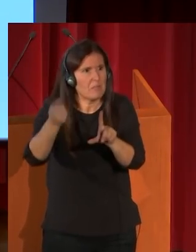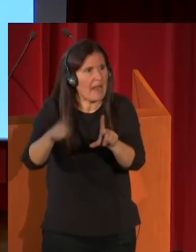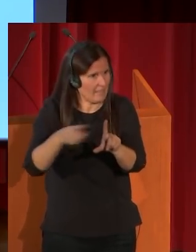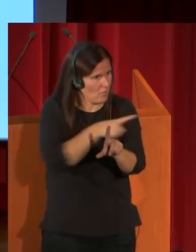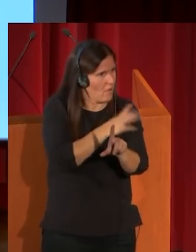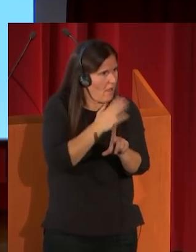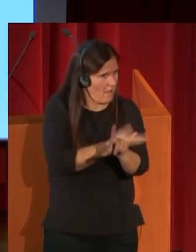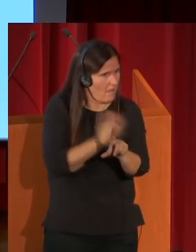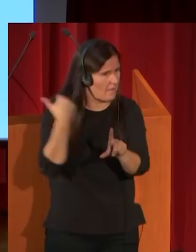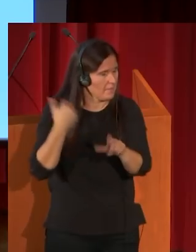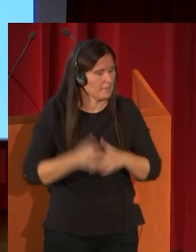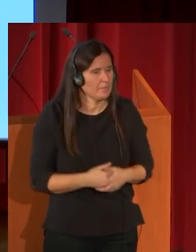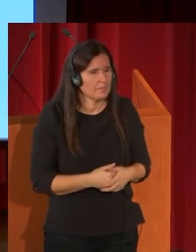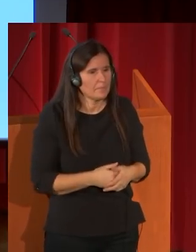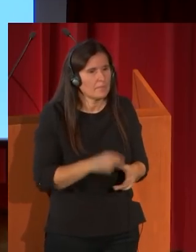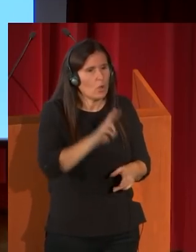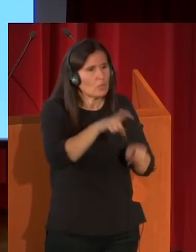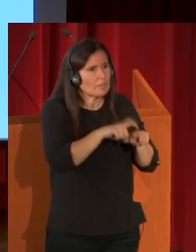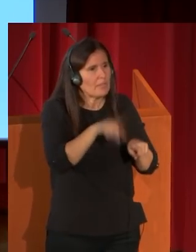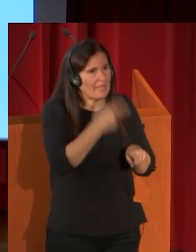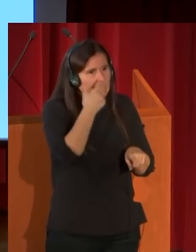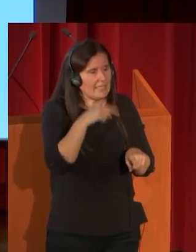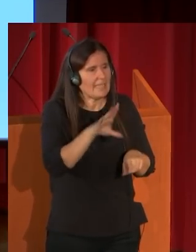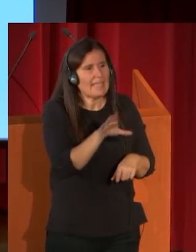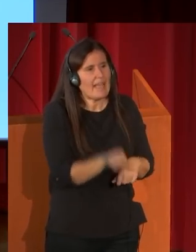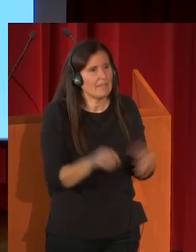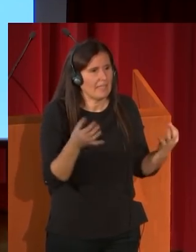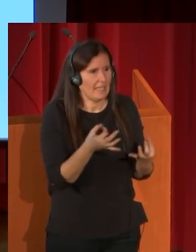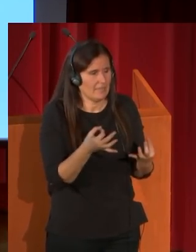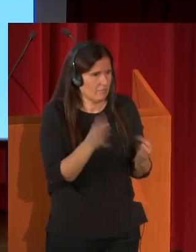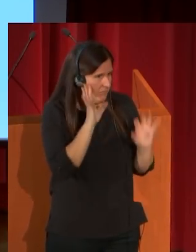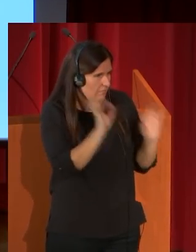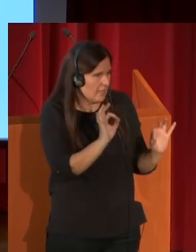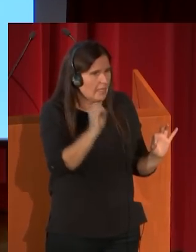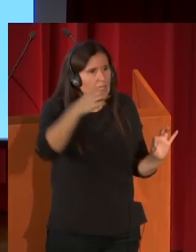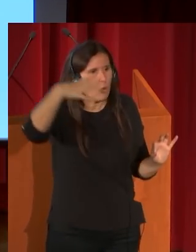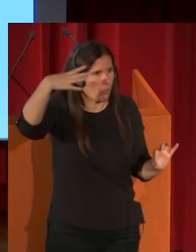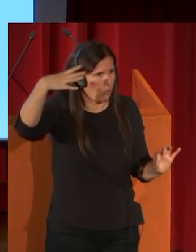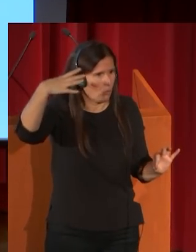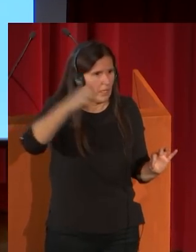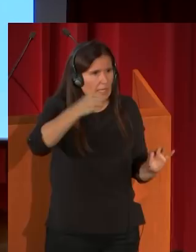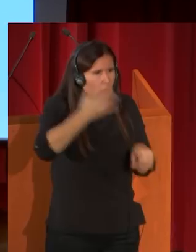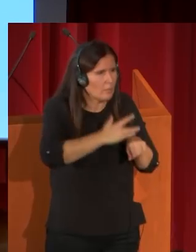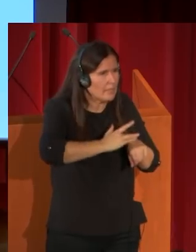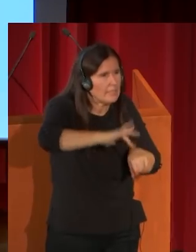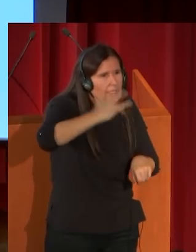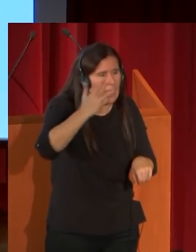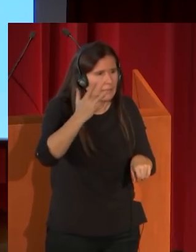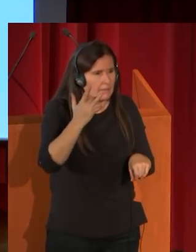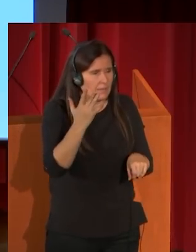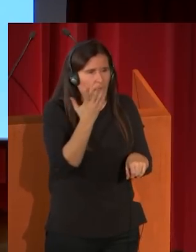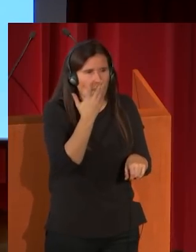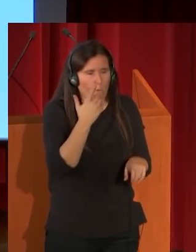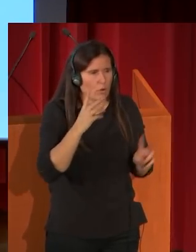También otro aspecto que le interesa mucho en África es naturalmente la luz, la luz brillante, el color vivo,